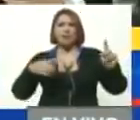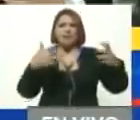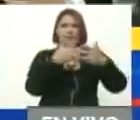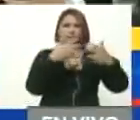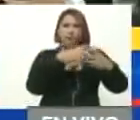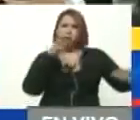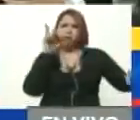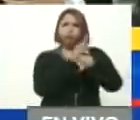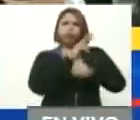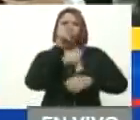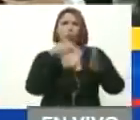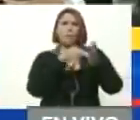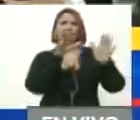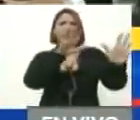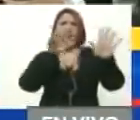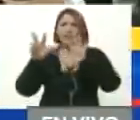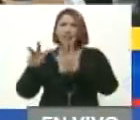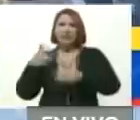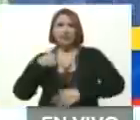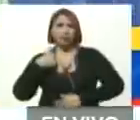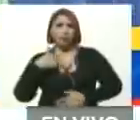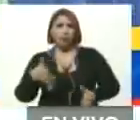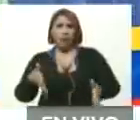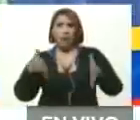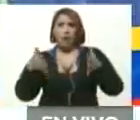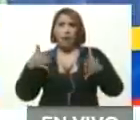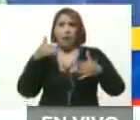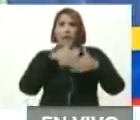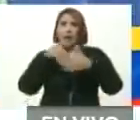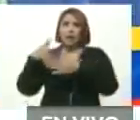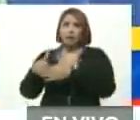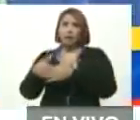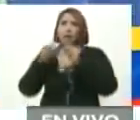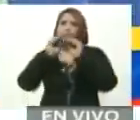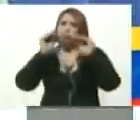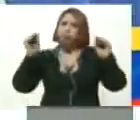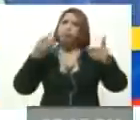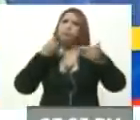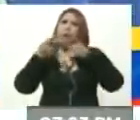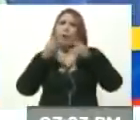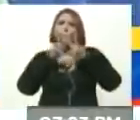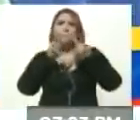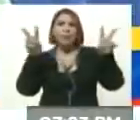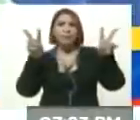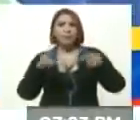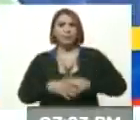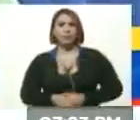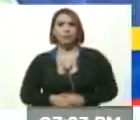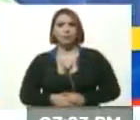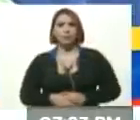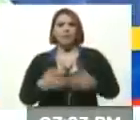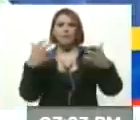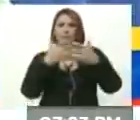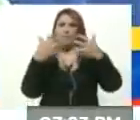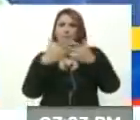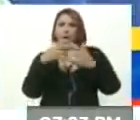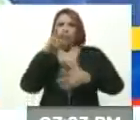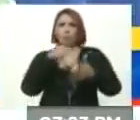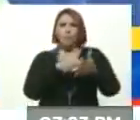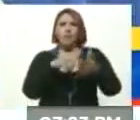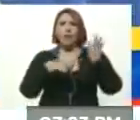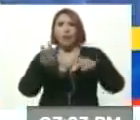la violencia del 2013, cuando gané las elecciones, llamé al diálogo, a la paz. En la guarimba del 2014,